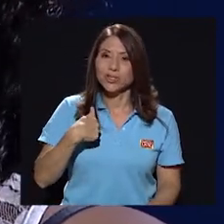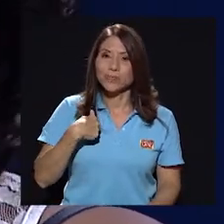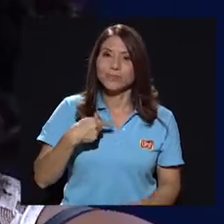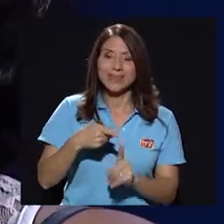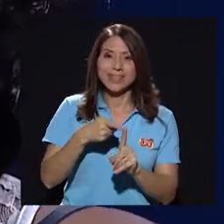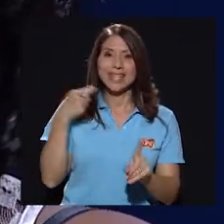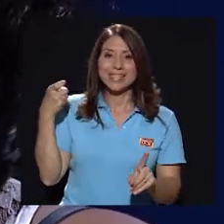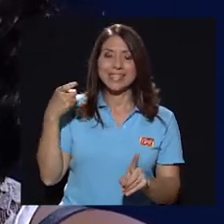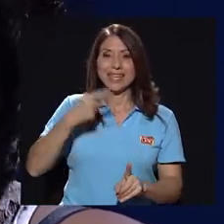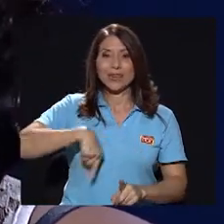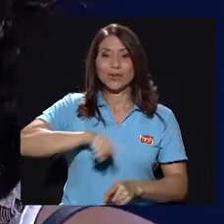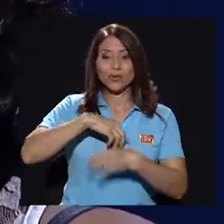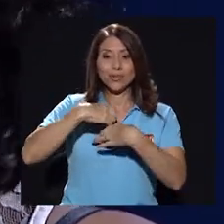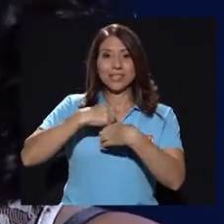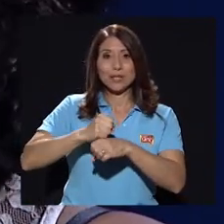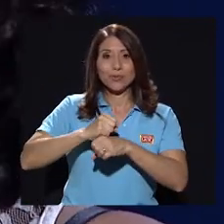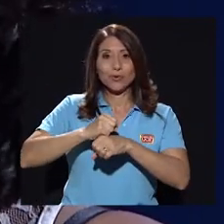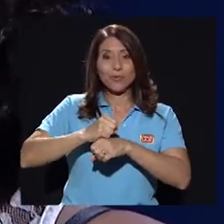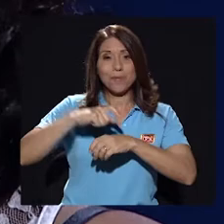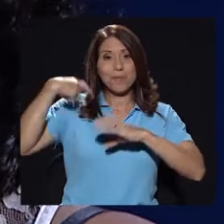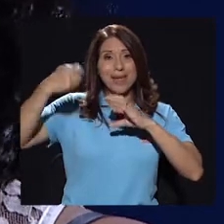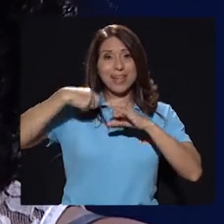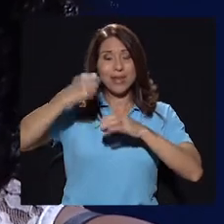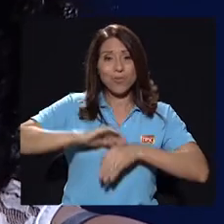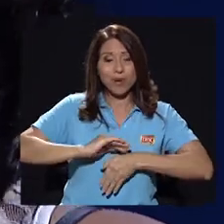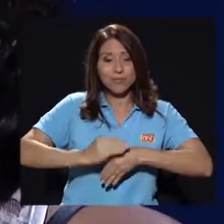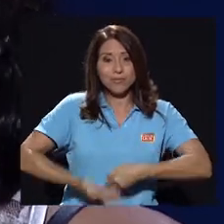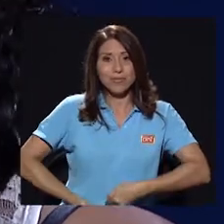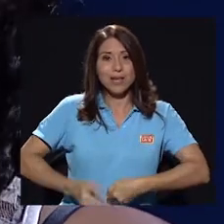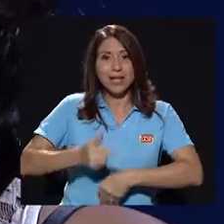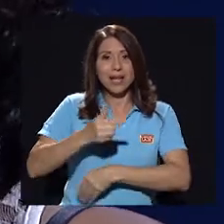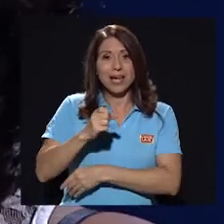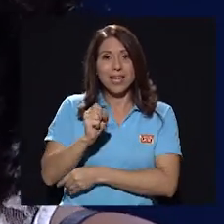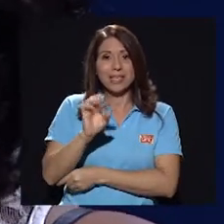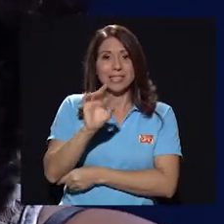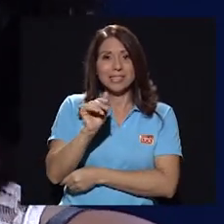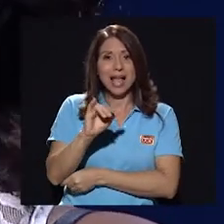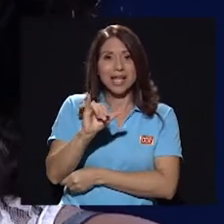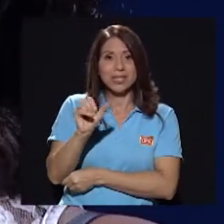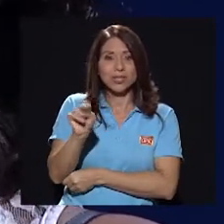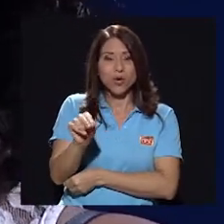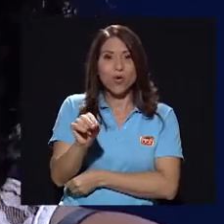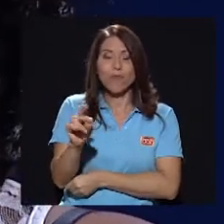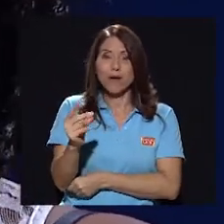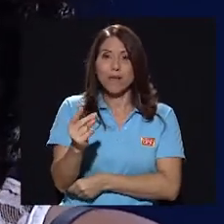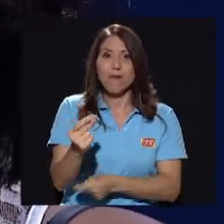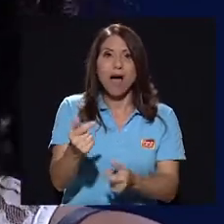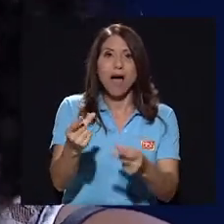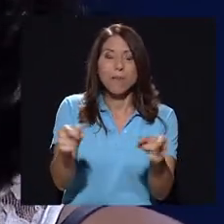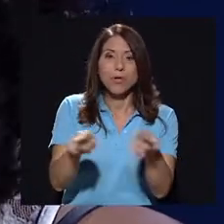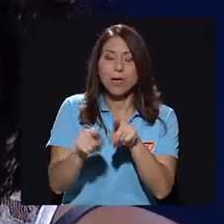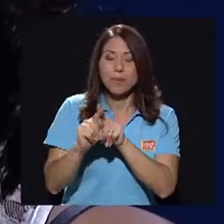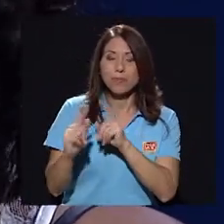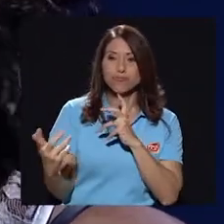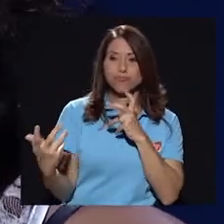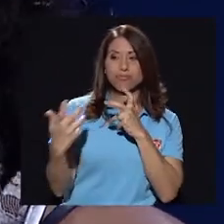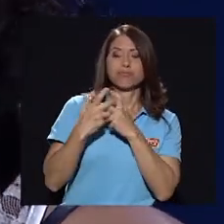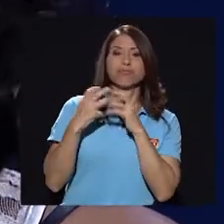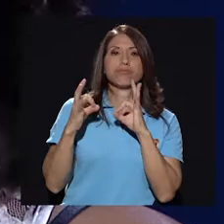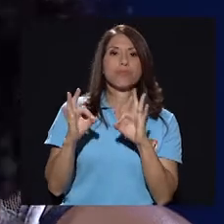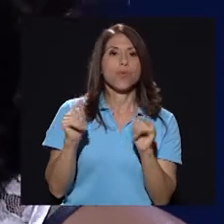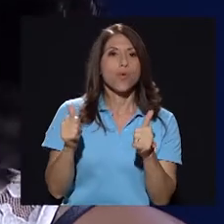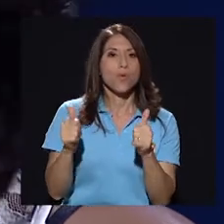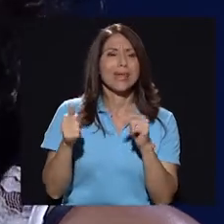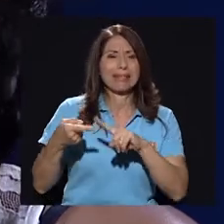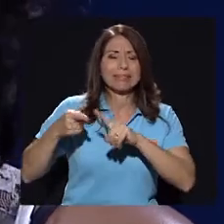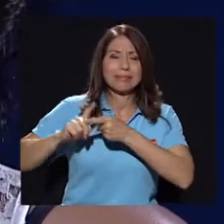sin duda desde que hicimos Gestación fue como muy rápido también, como que la química funcionó muy bien,